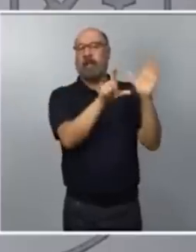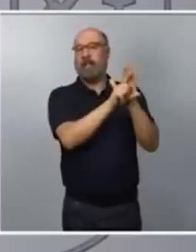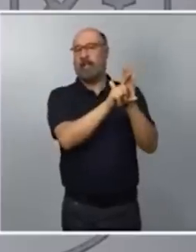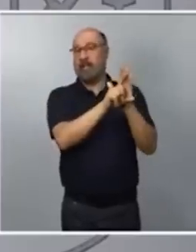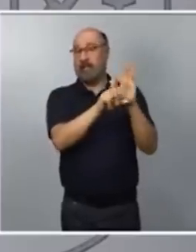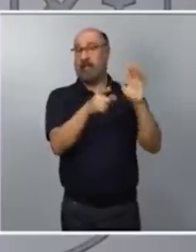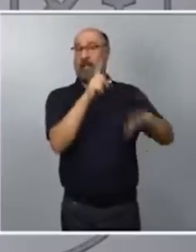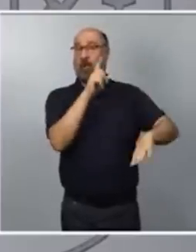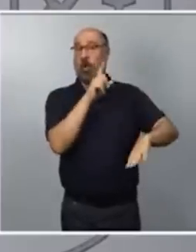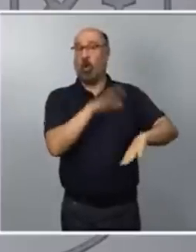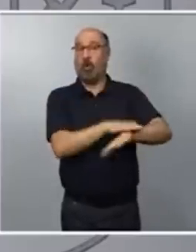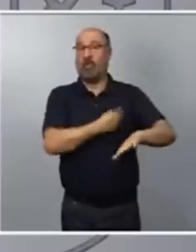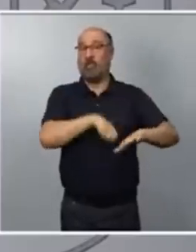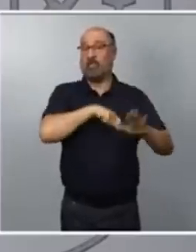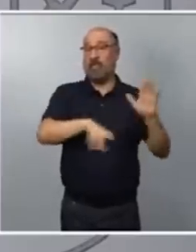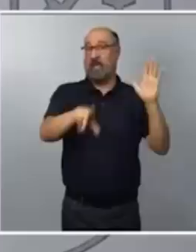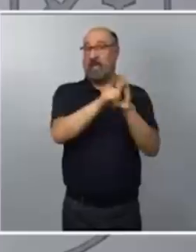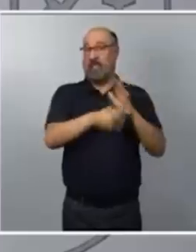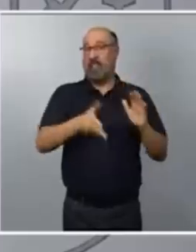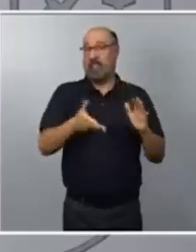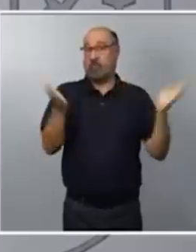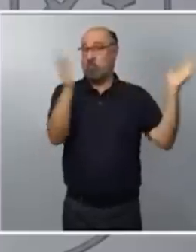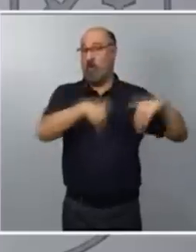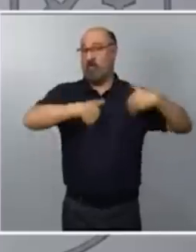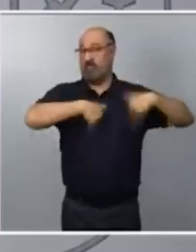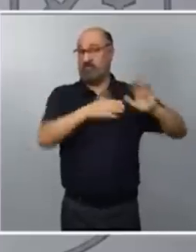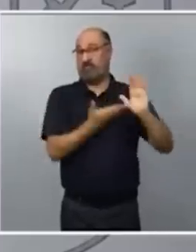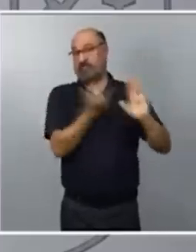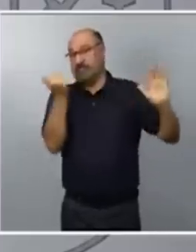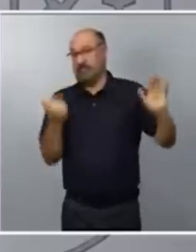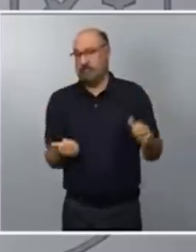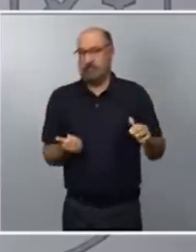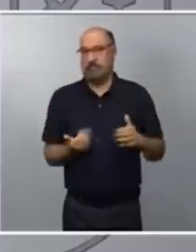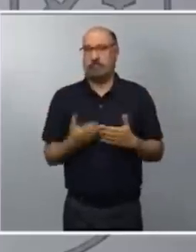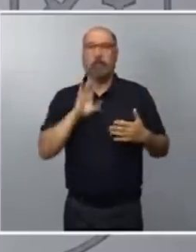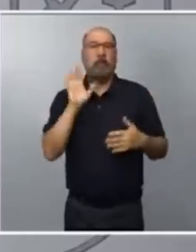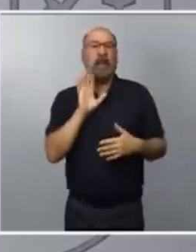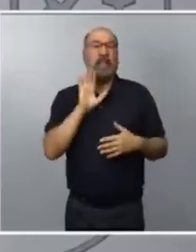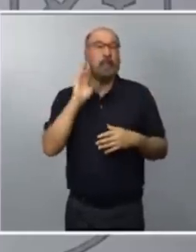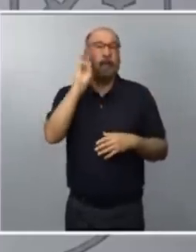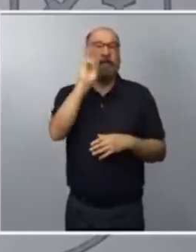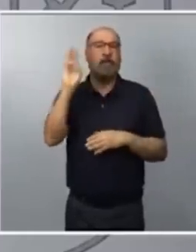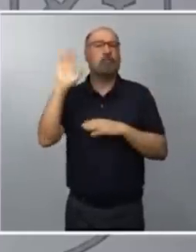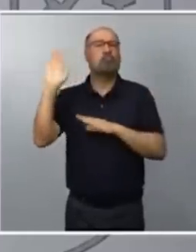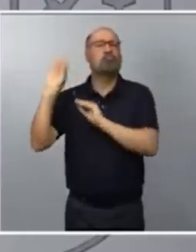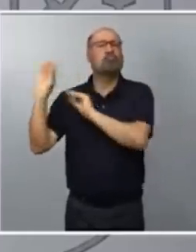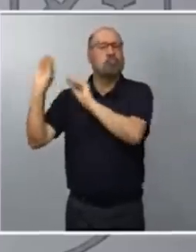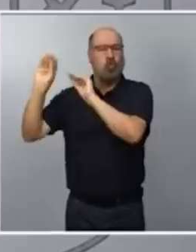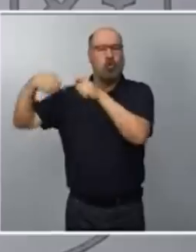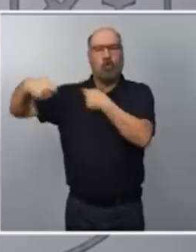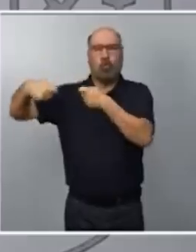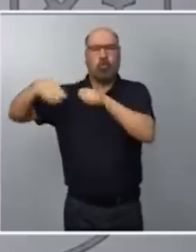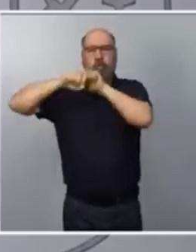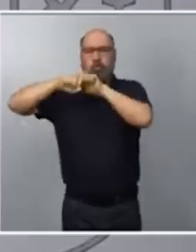de este Gobierno, del Gobierno de España. Una campaña del Partido Popular. Y lo digo con pesar, porque este tipo de